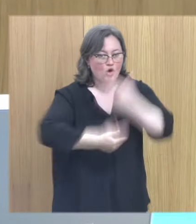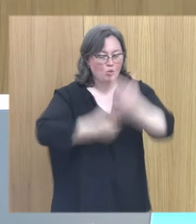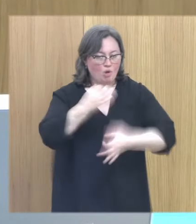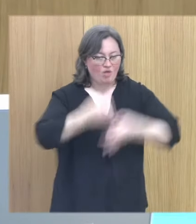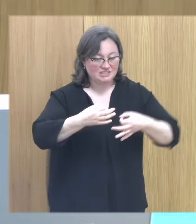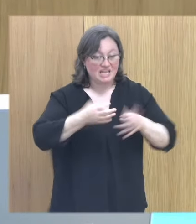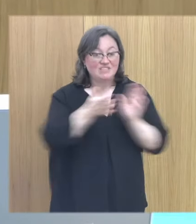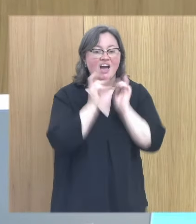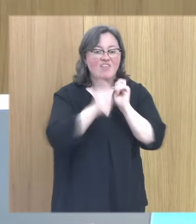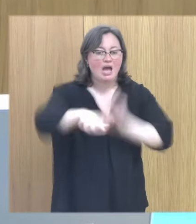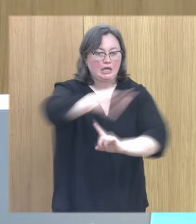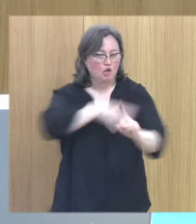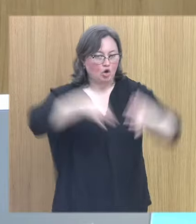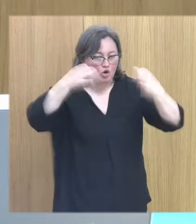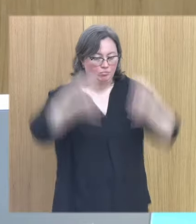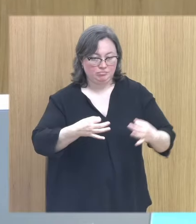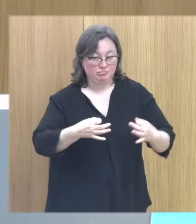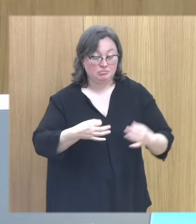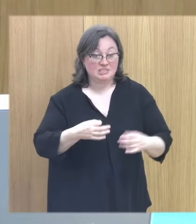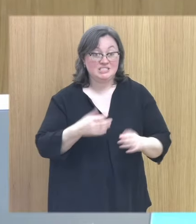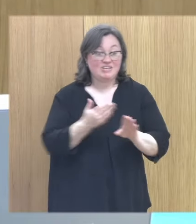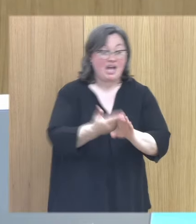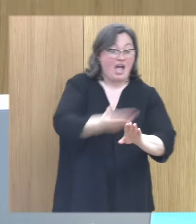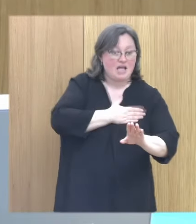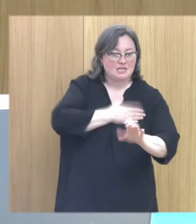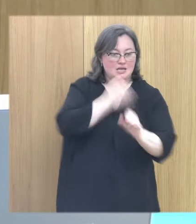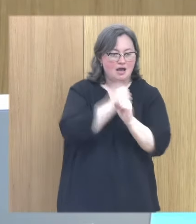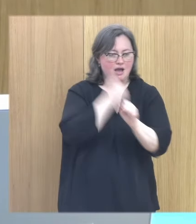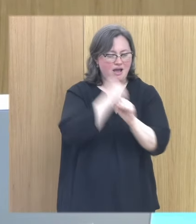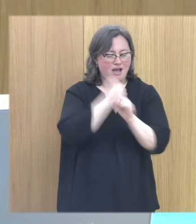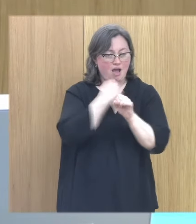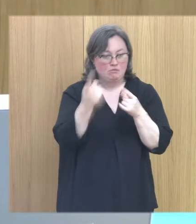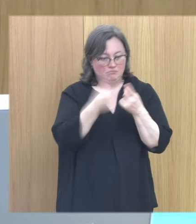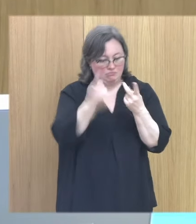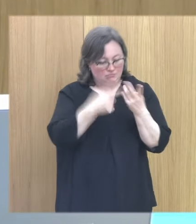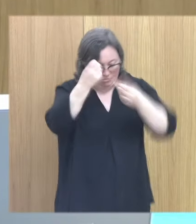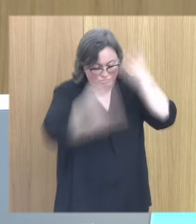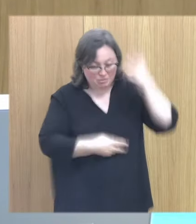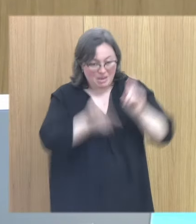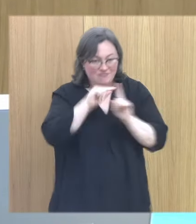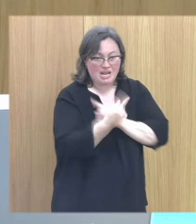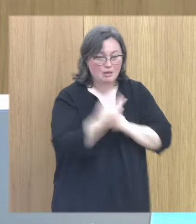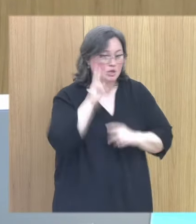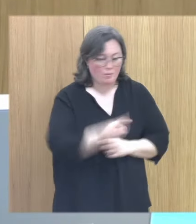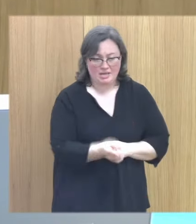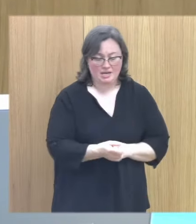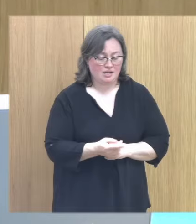es garantizar el entorno y eso conlleva un montón de trabajo un montón de cosas y un montón de variables que la gente no mira